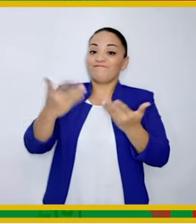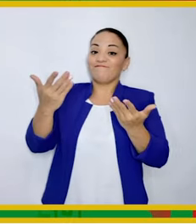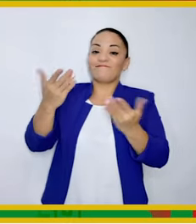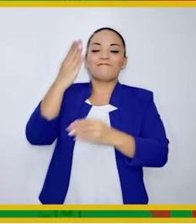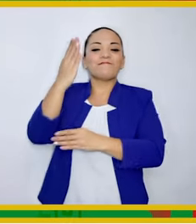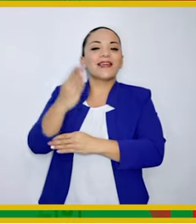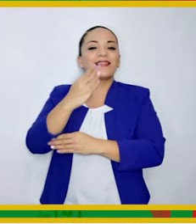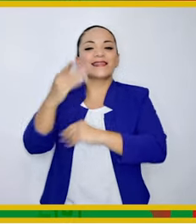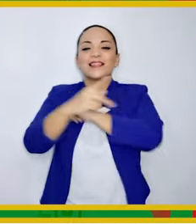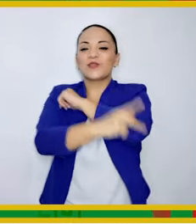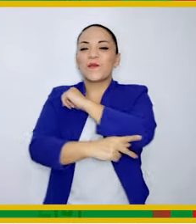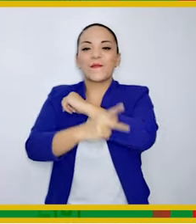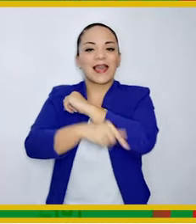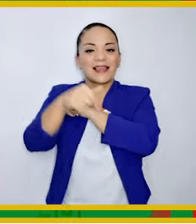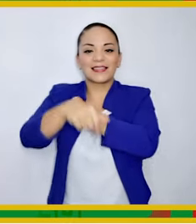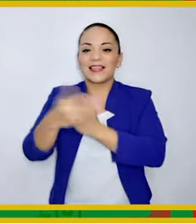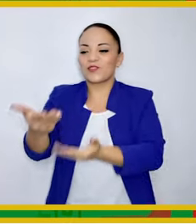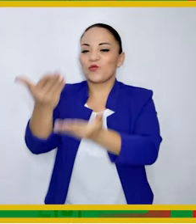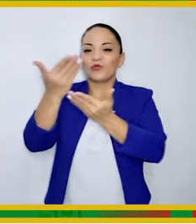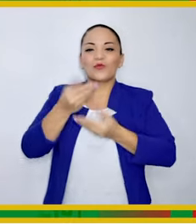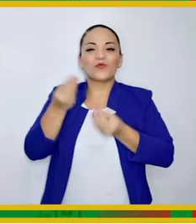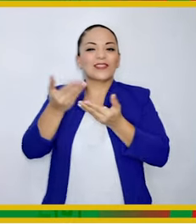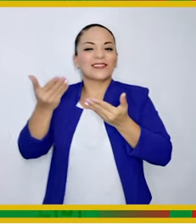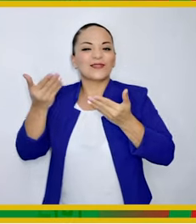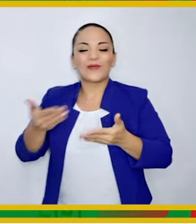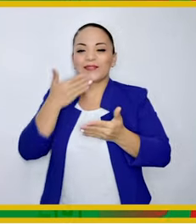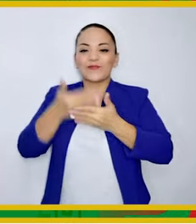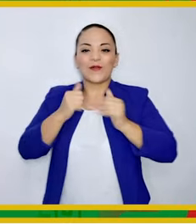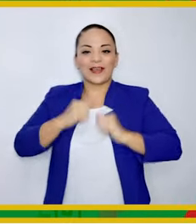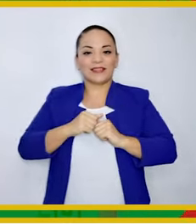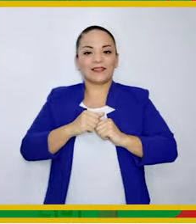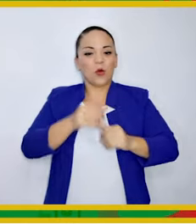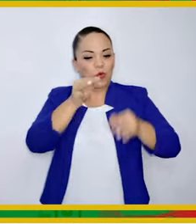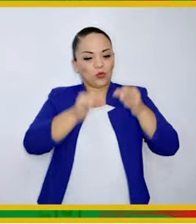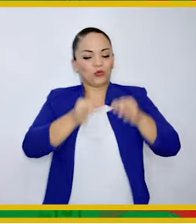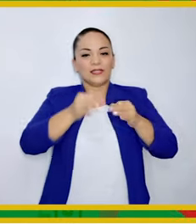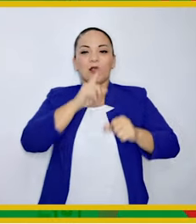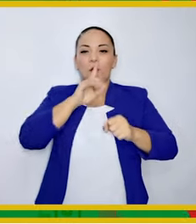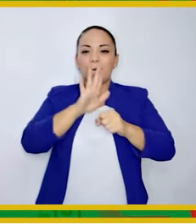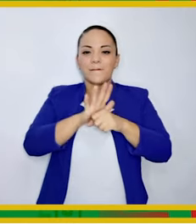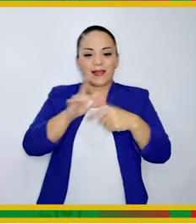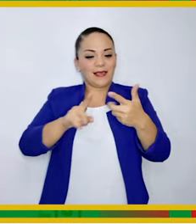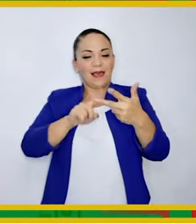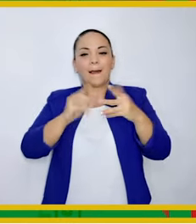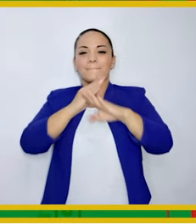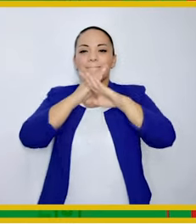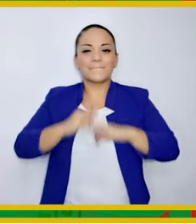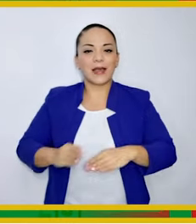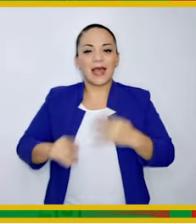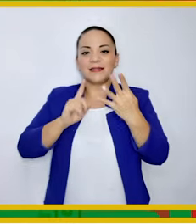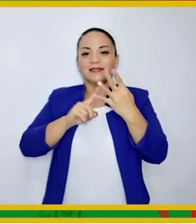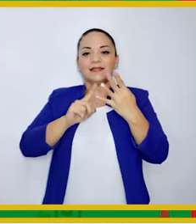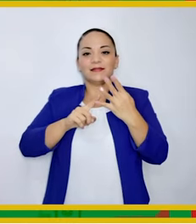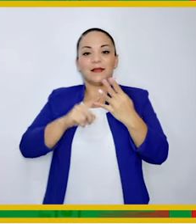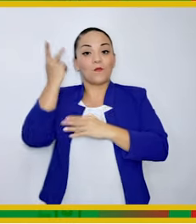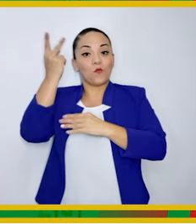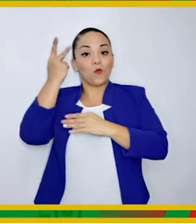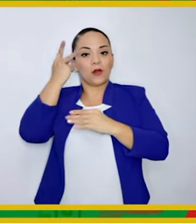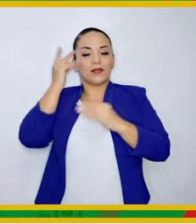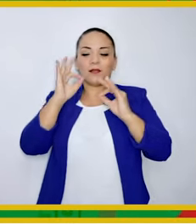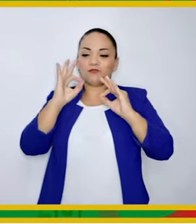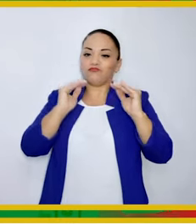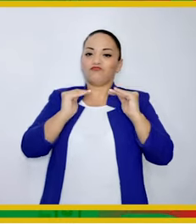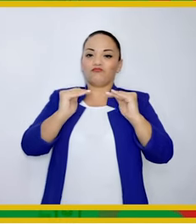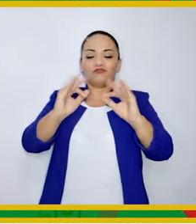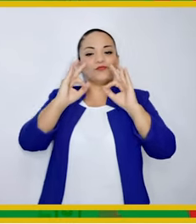maravillas que nos dio La bendita patria La justicia cumplida Paz Y la